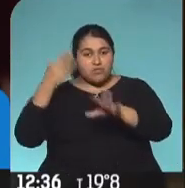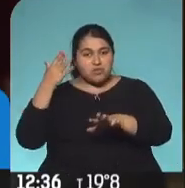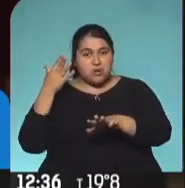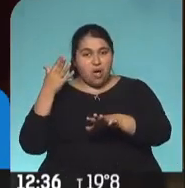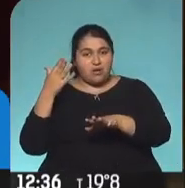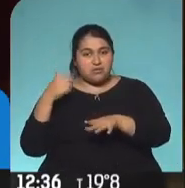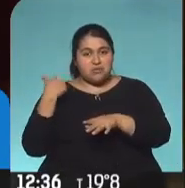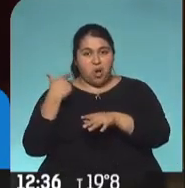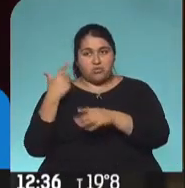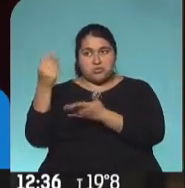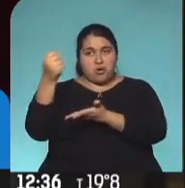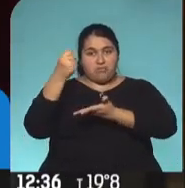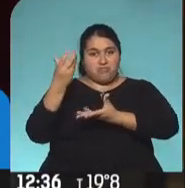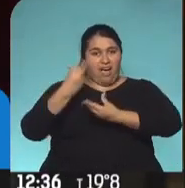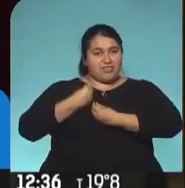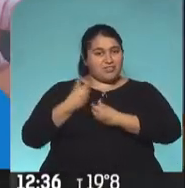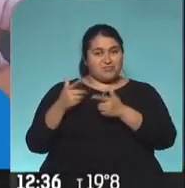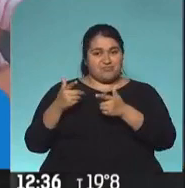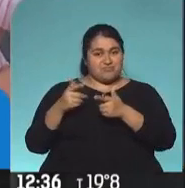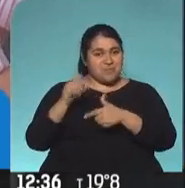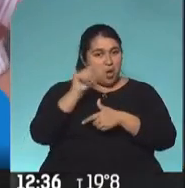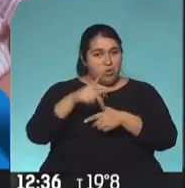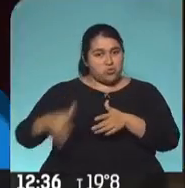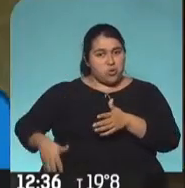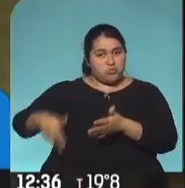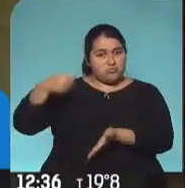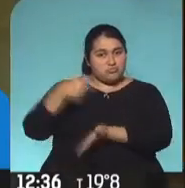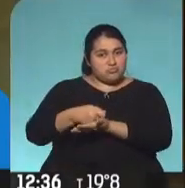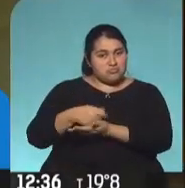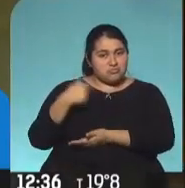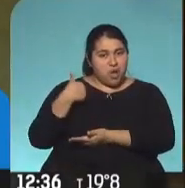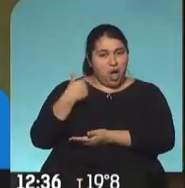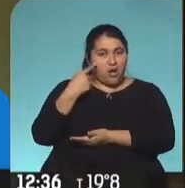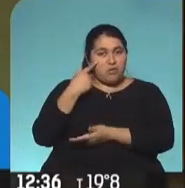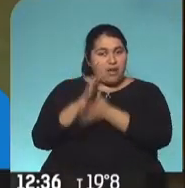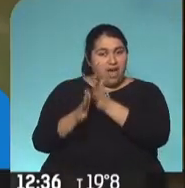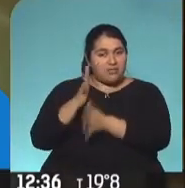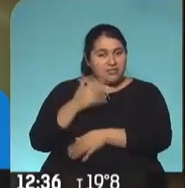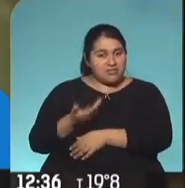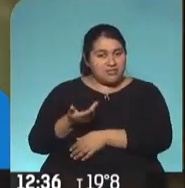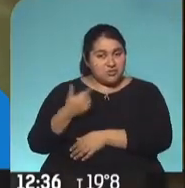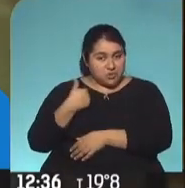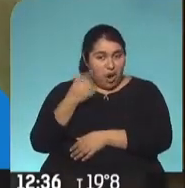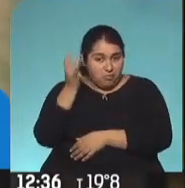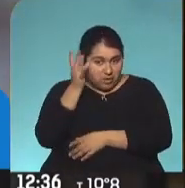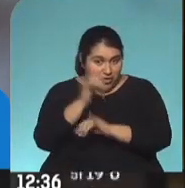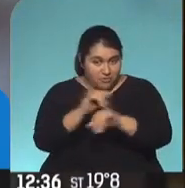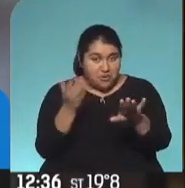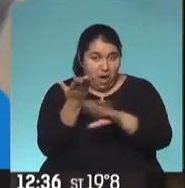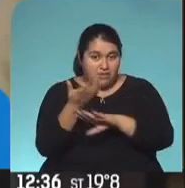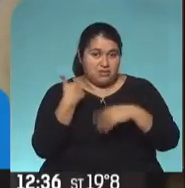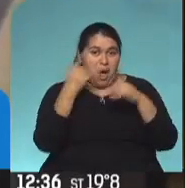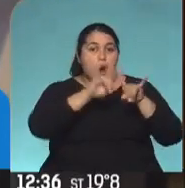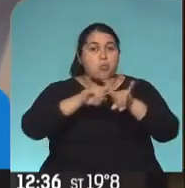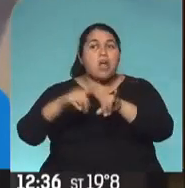nosotros no tiene financiamiento público. Lo están bancando ustedes, básicamente, no sale un dinero. Y podríamos, puedo pedir por favor, tener una página web para